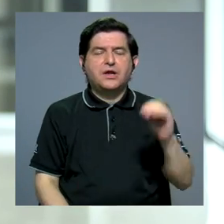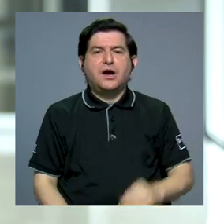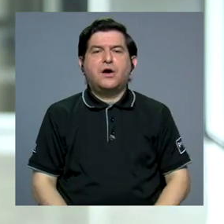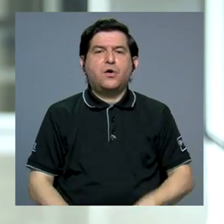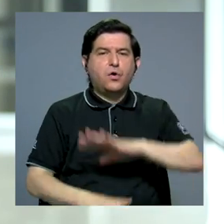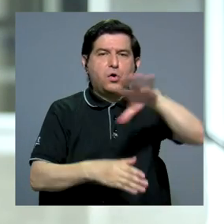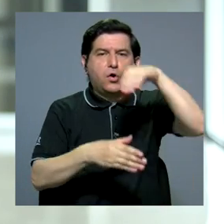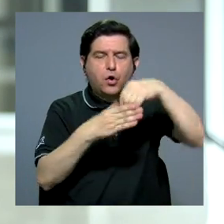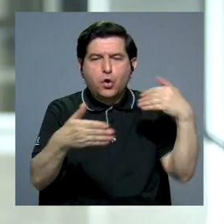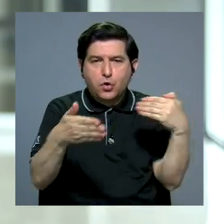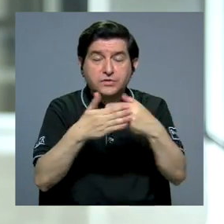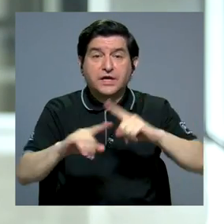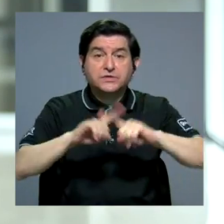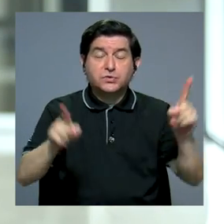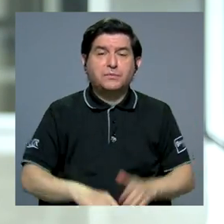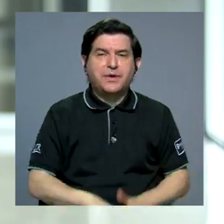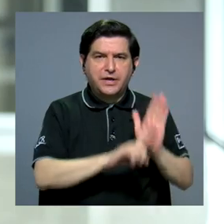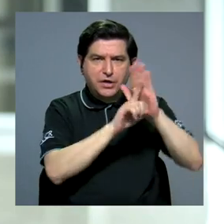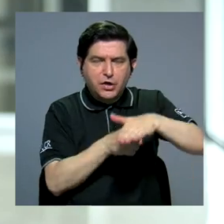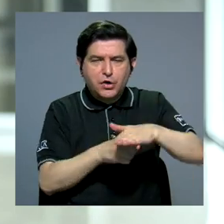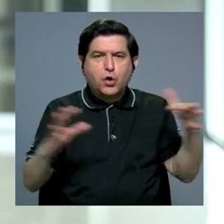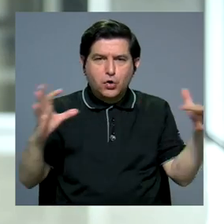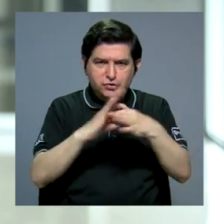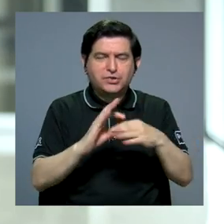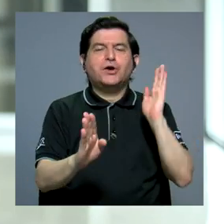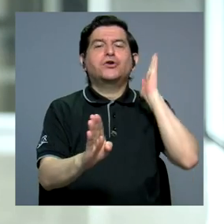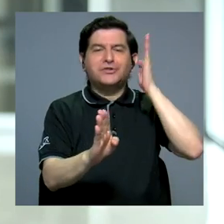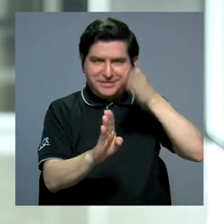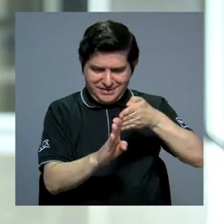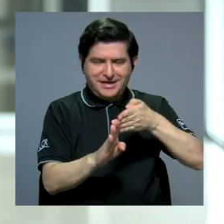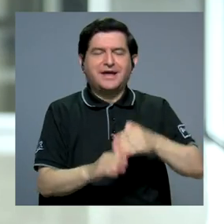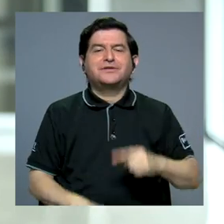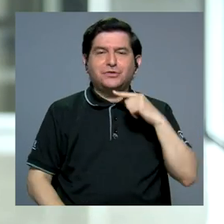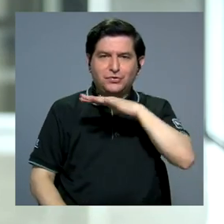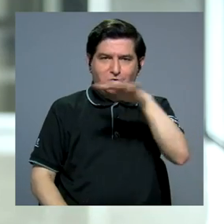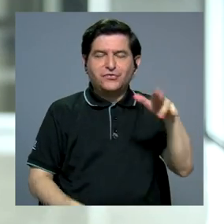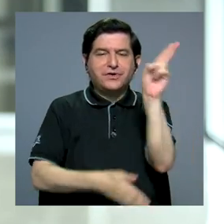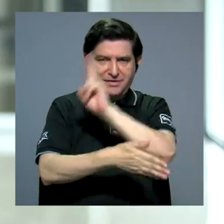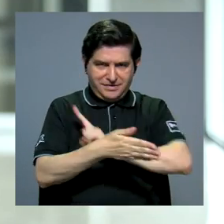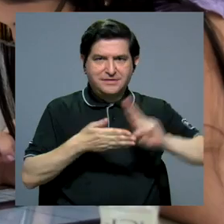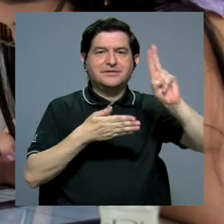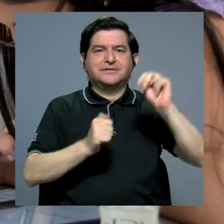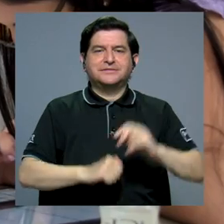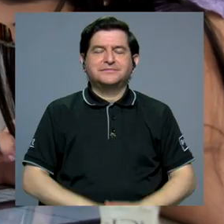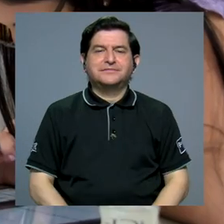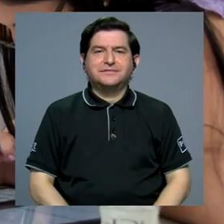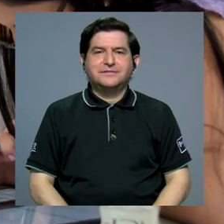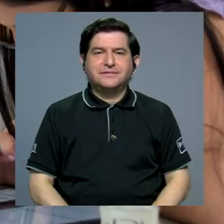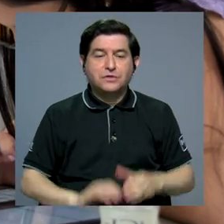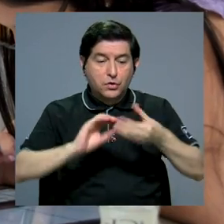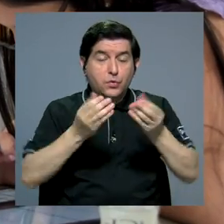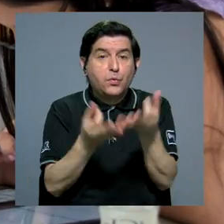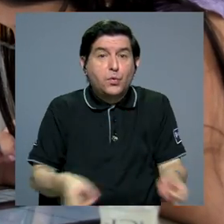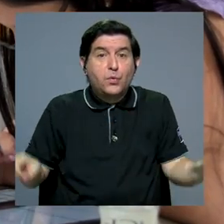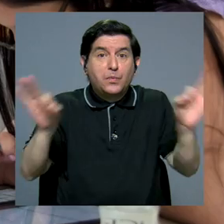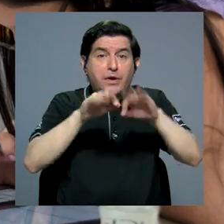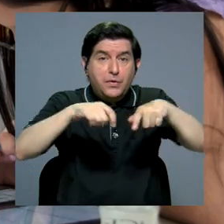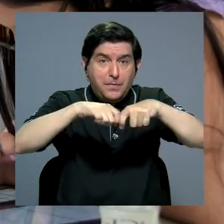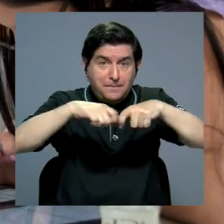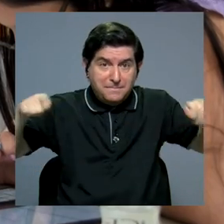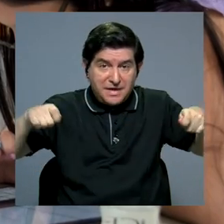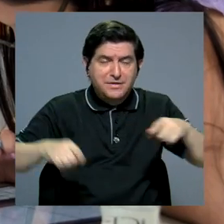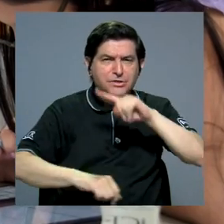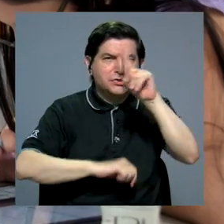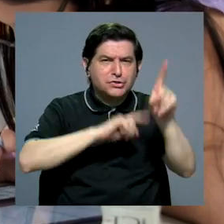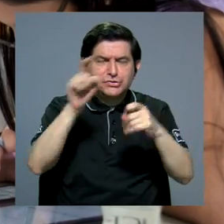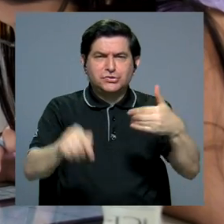contexto más cercano, pero hostigamiento sexual sí tiene que ver directamente con la realidad universitaria. Un dato a destacar es que la medición